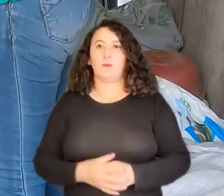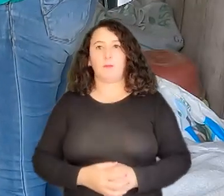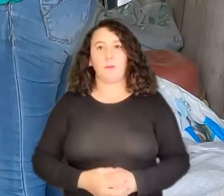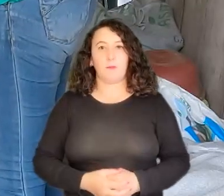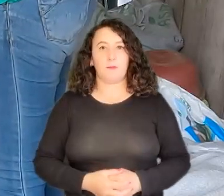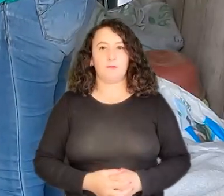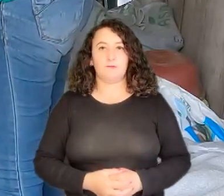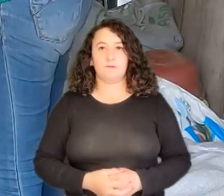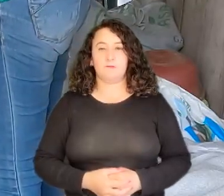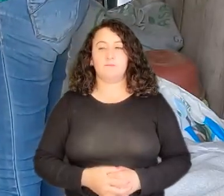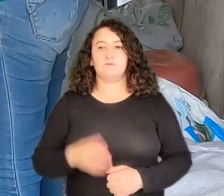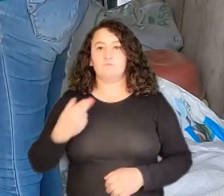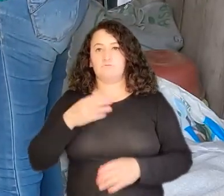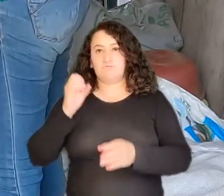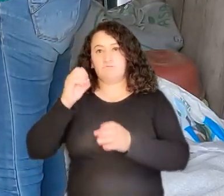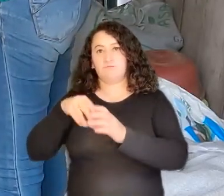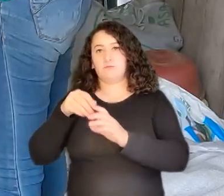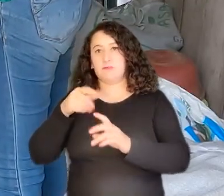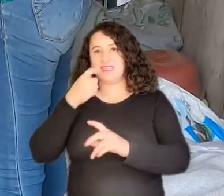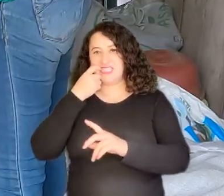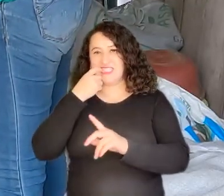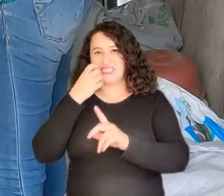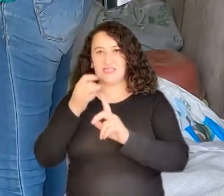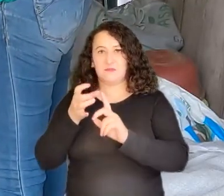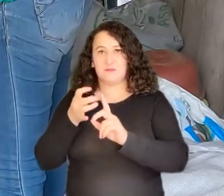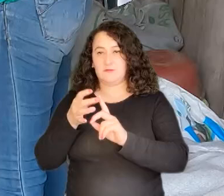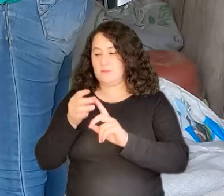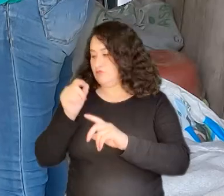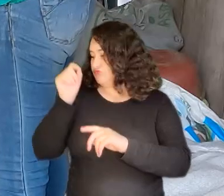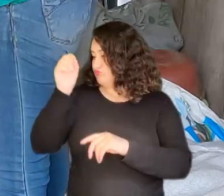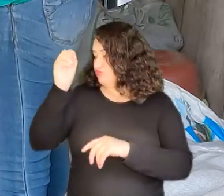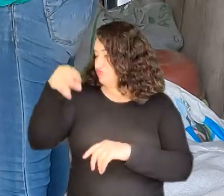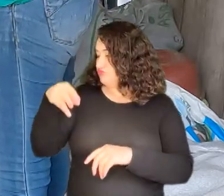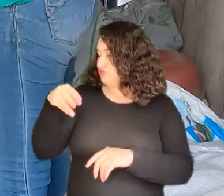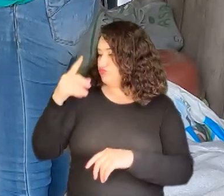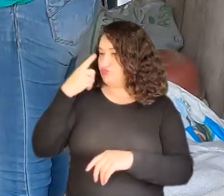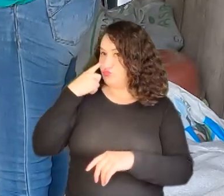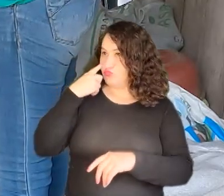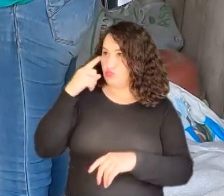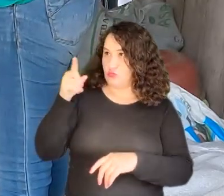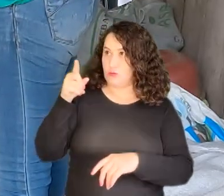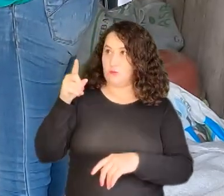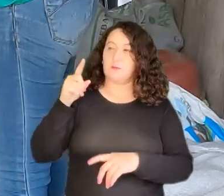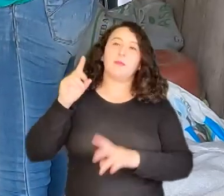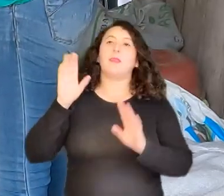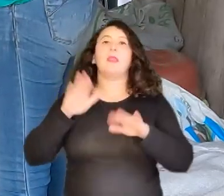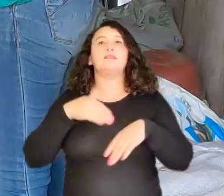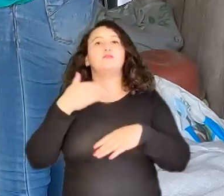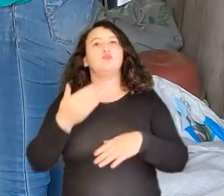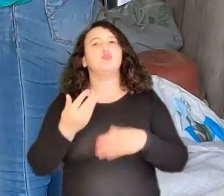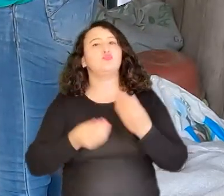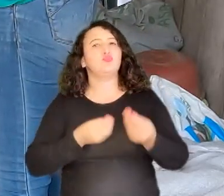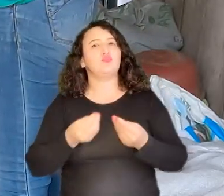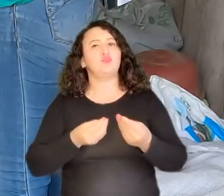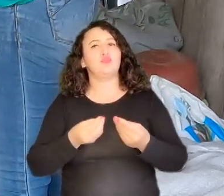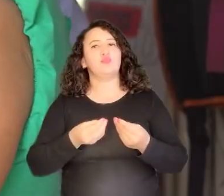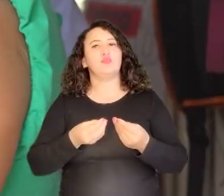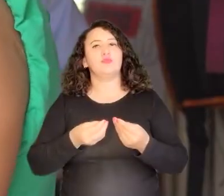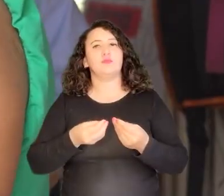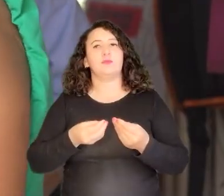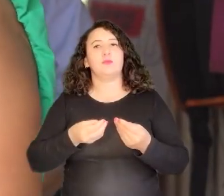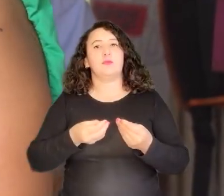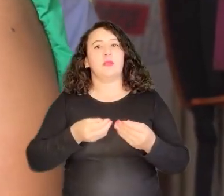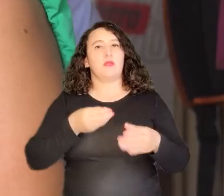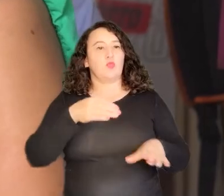metemos en este paque de vidrio. Después lo que hacemos es hacer un hueco y enterrarlo.